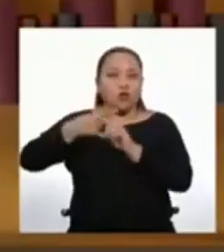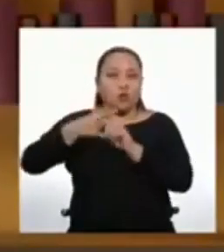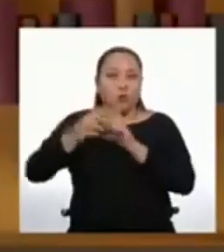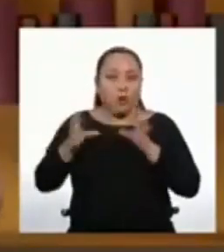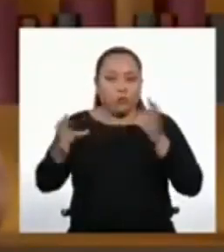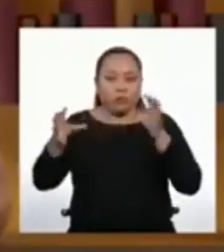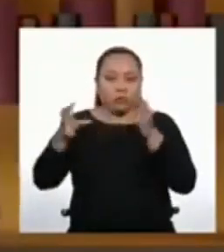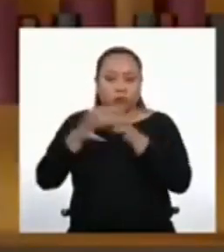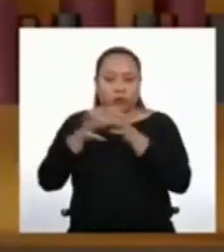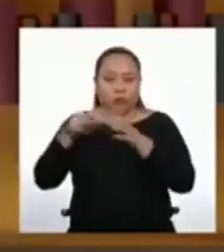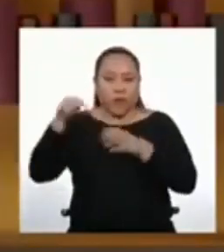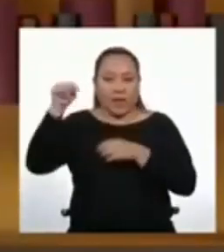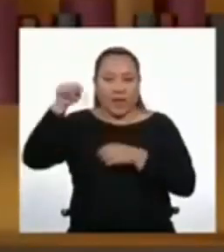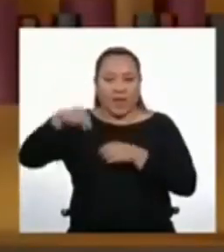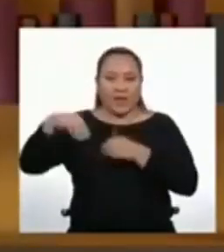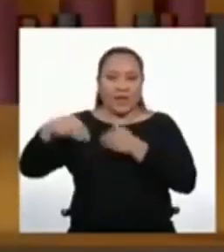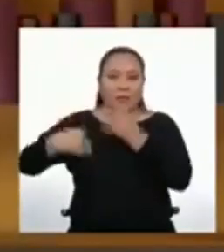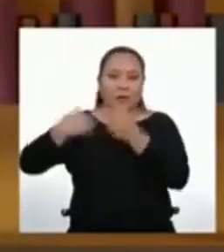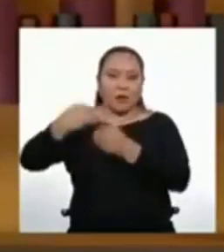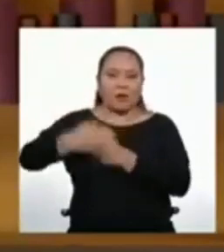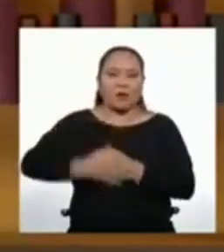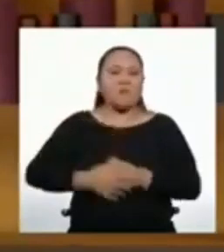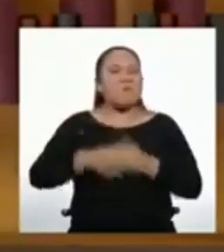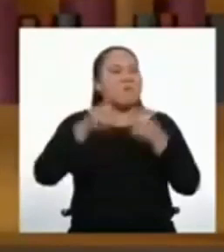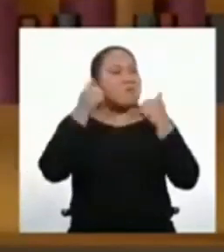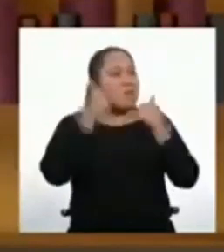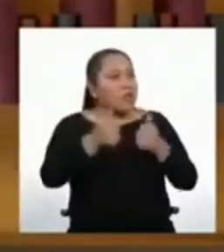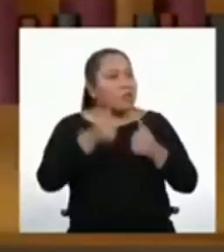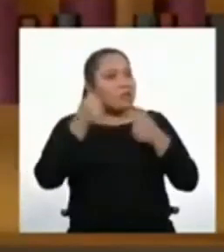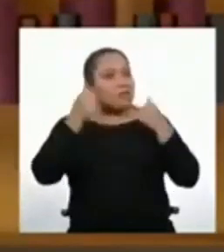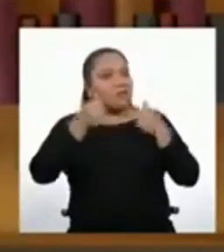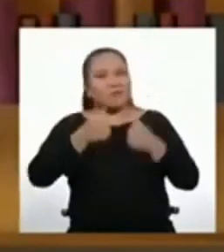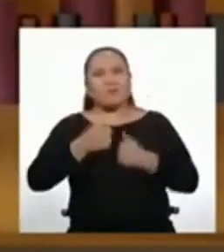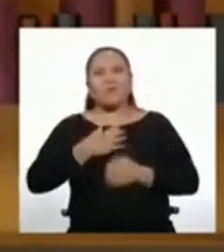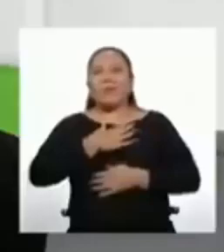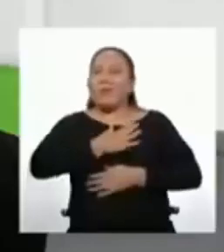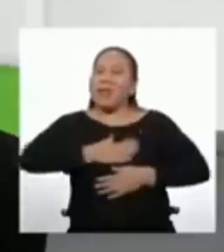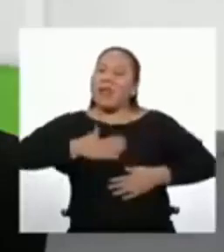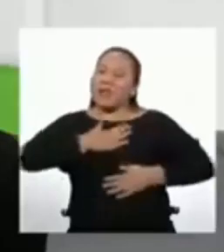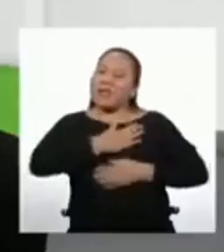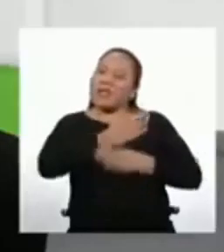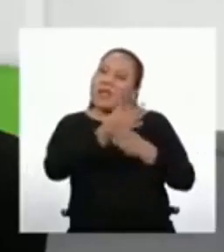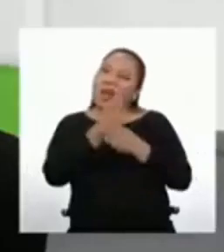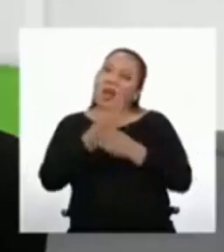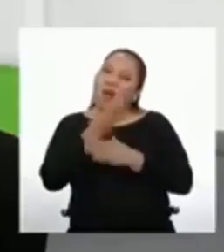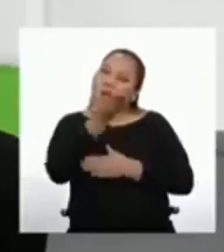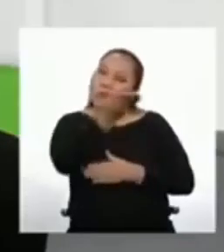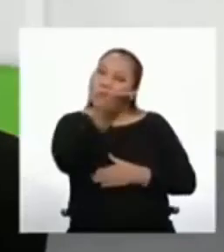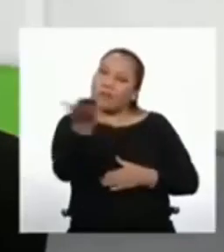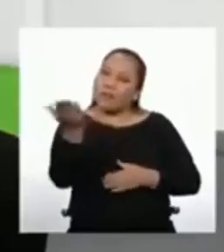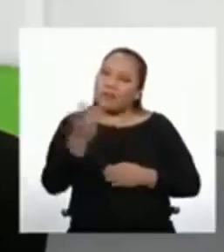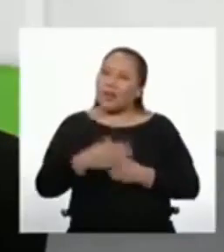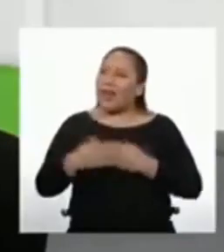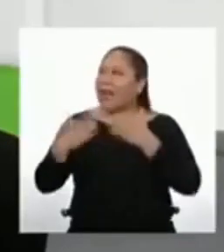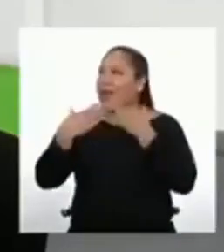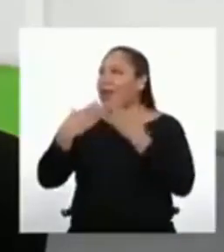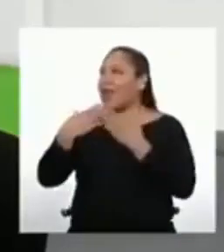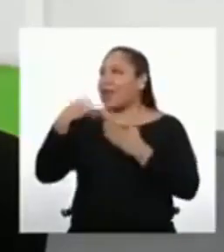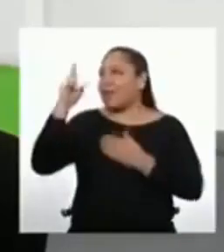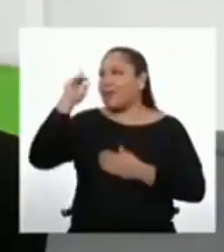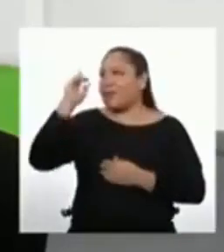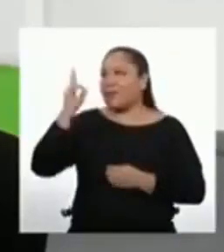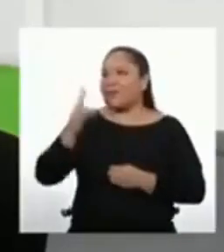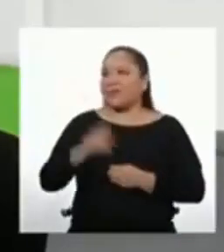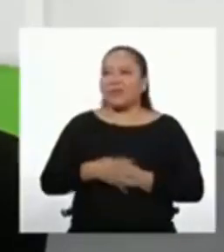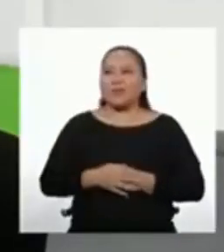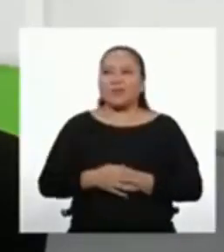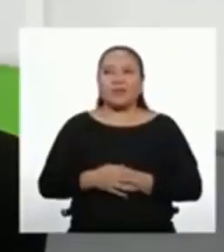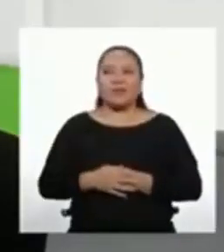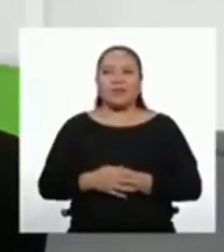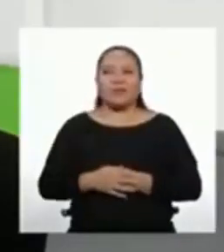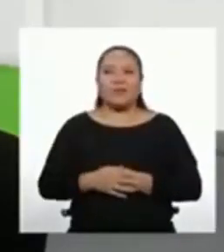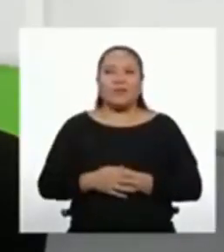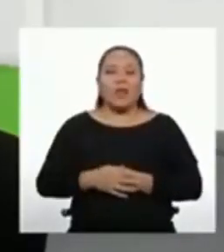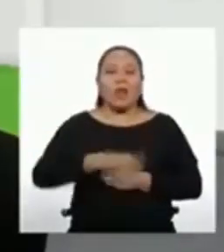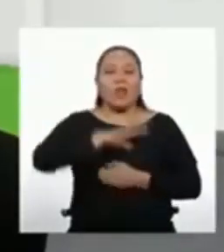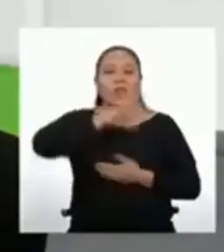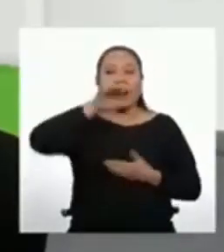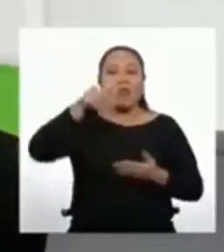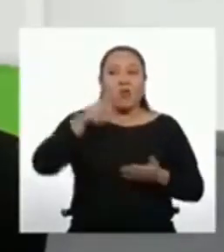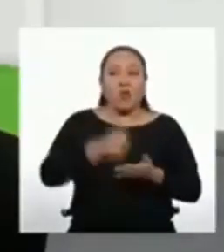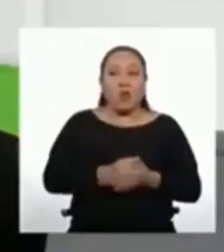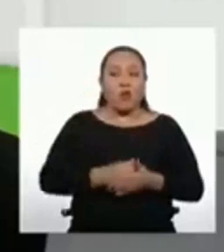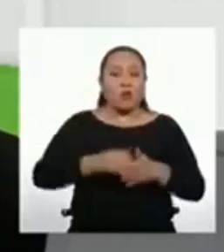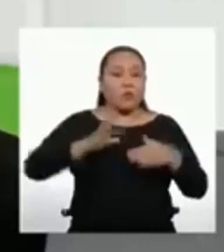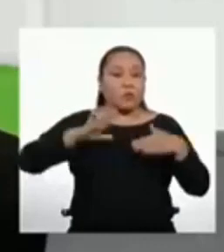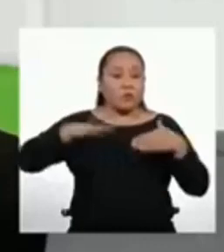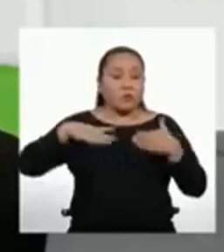hoy se han lucido todos ustedes. Ha sido un placer acompañarnos. Muchas gracias, querido profesor. Todas y todos